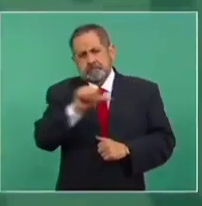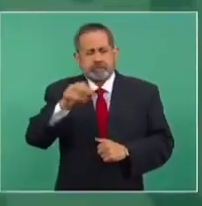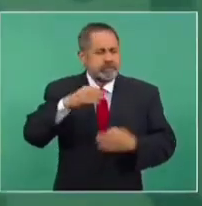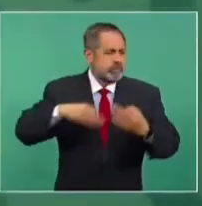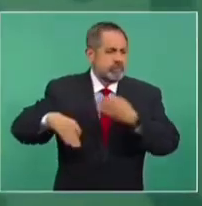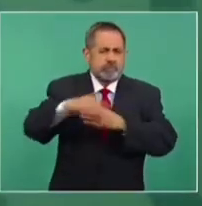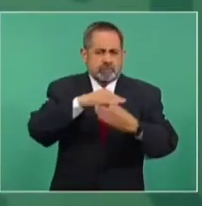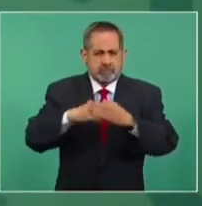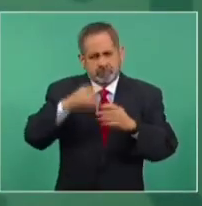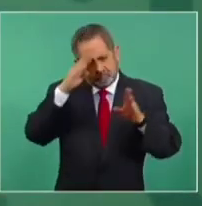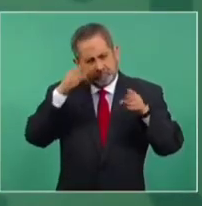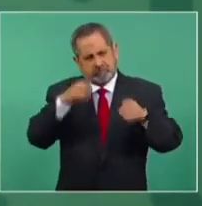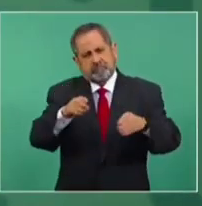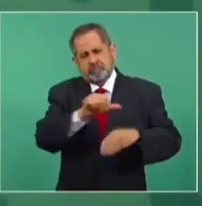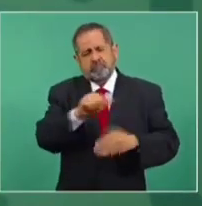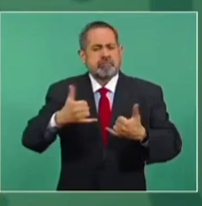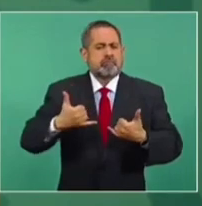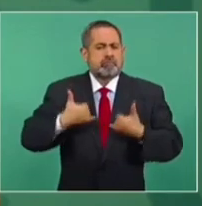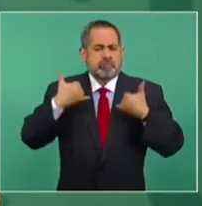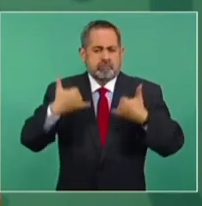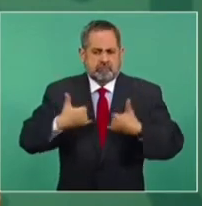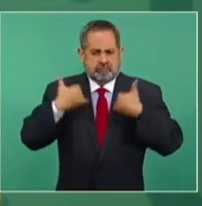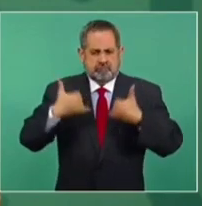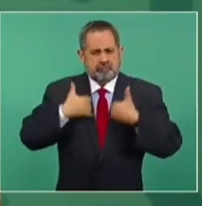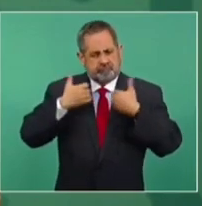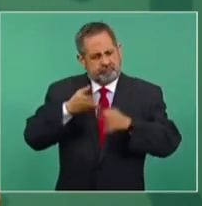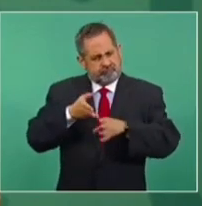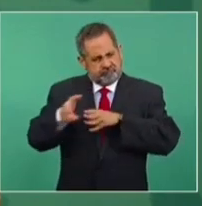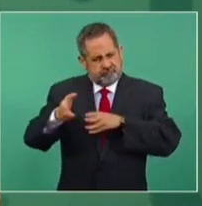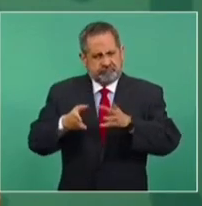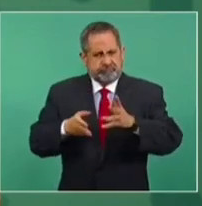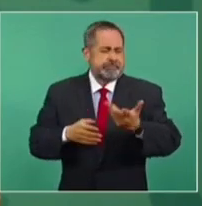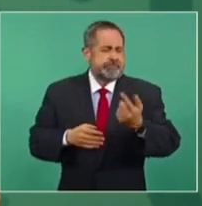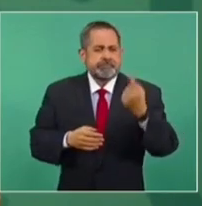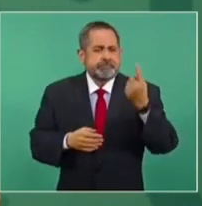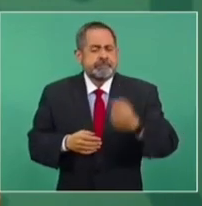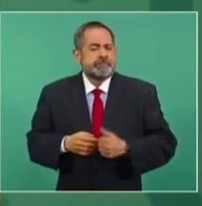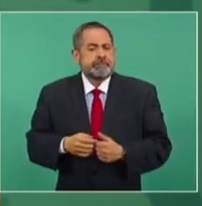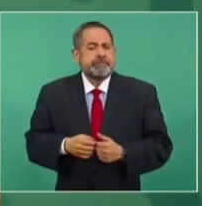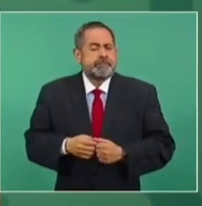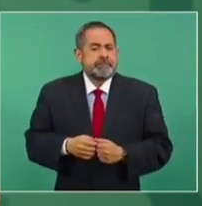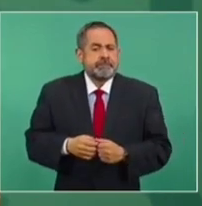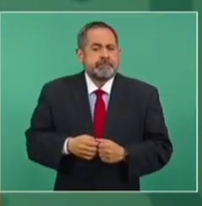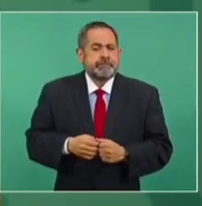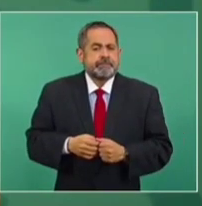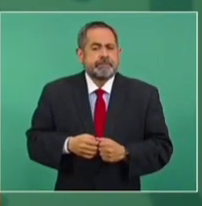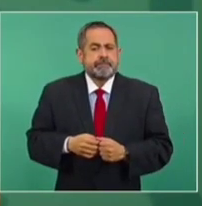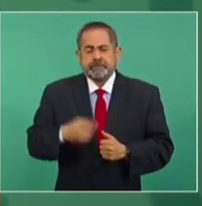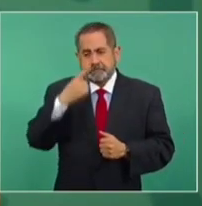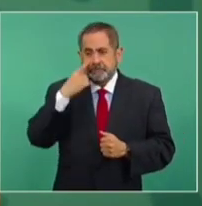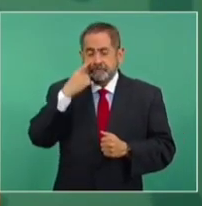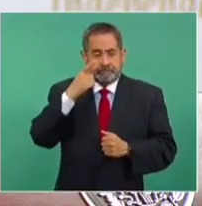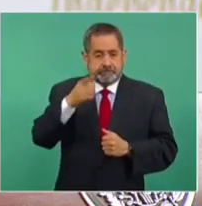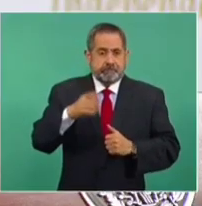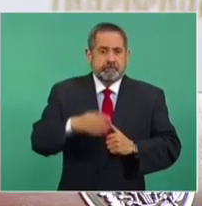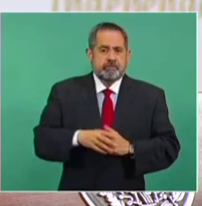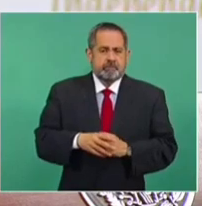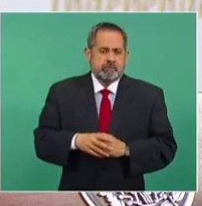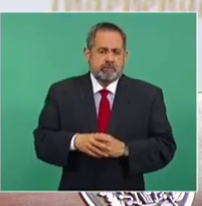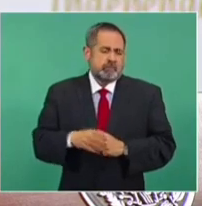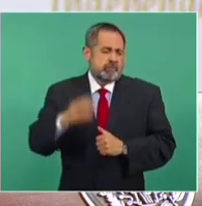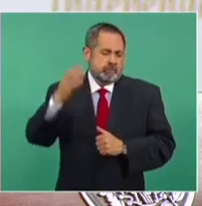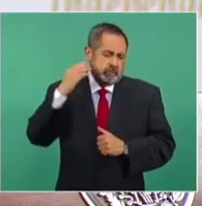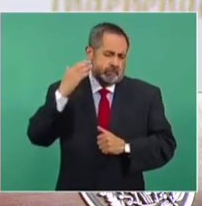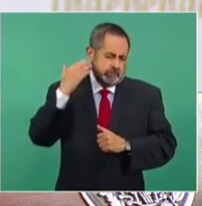para todos, pero en especial para los jóvenes, porque durante mucho